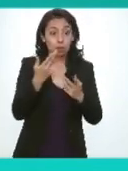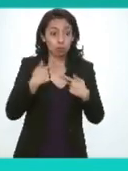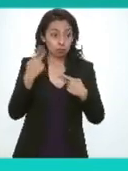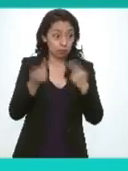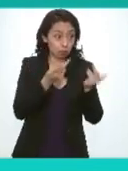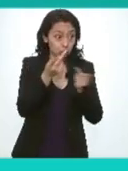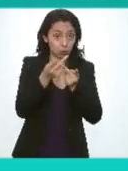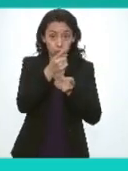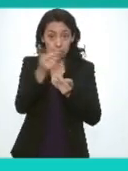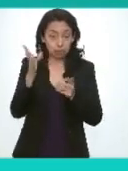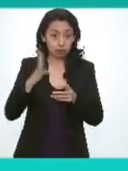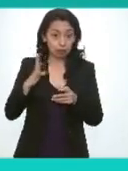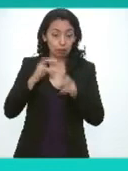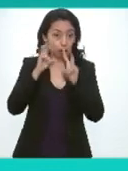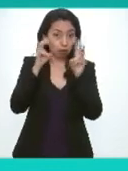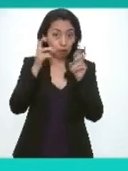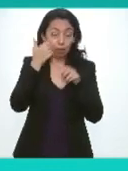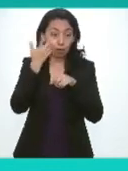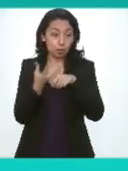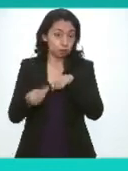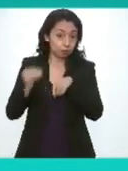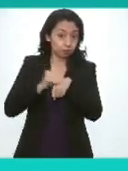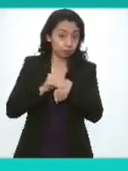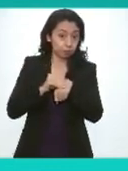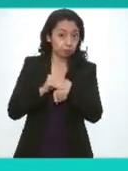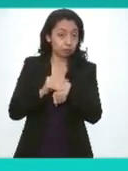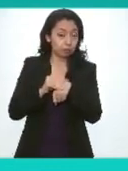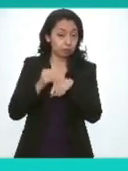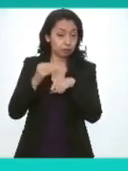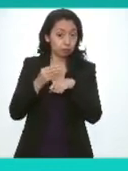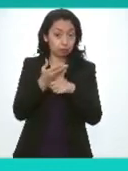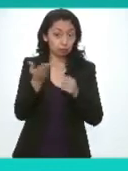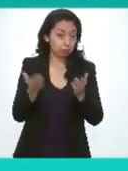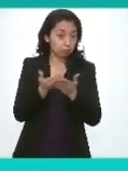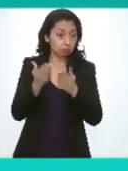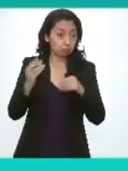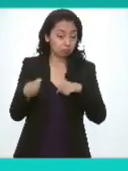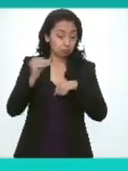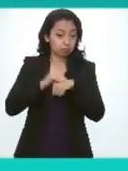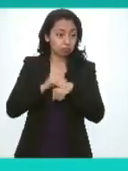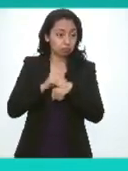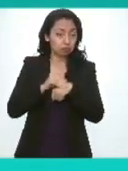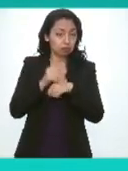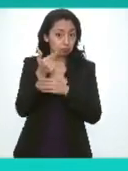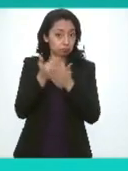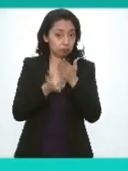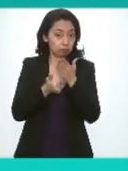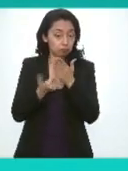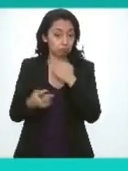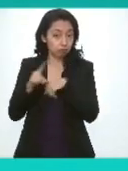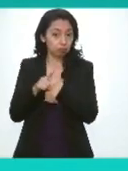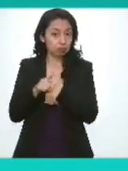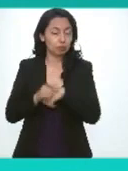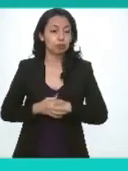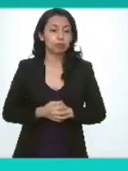consejo si tienen algún tema que quisieran proponer para incorporar en asuntos generales de esta orden del día